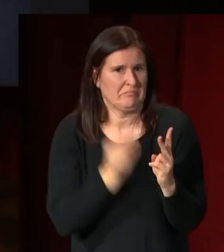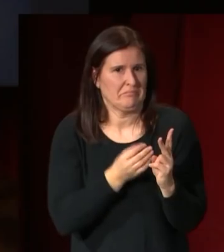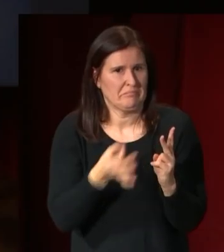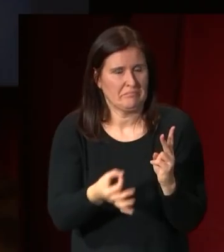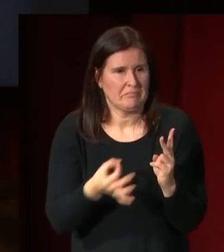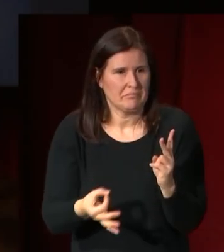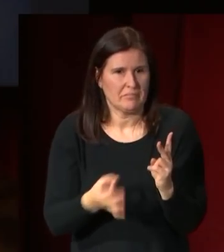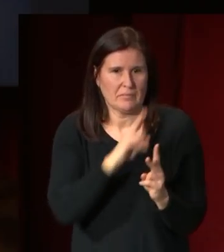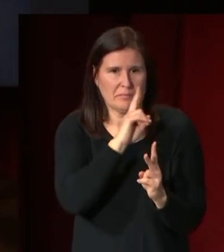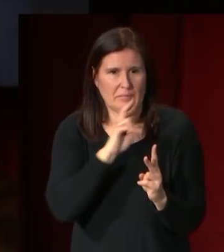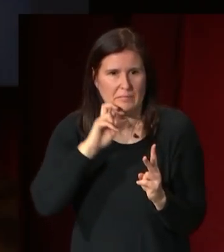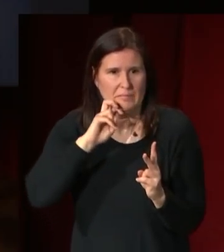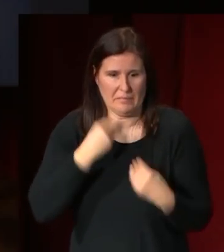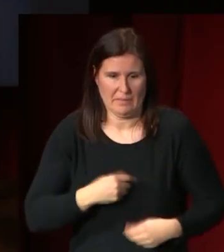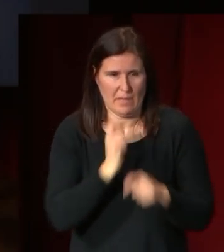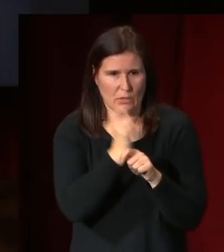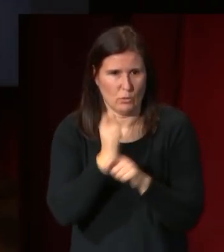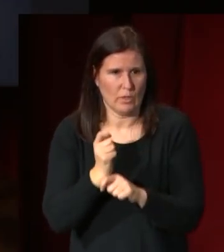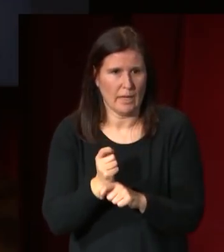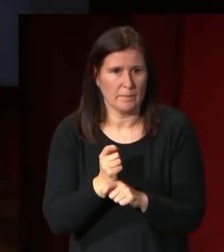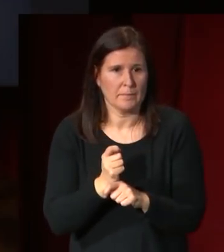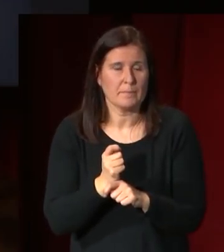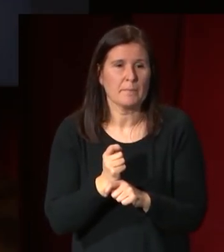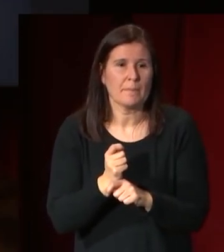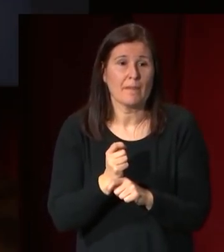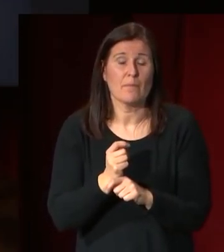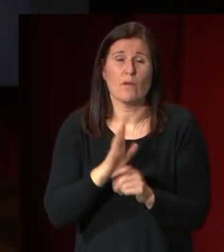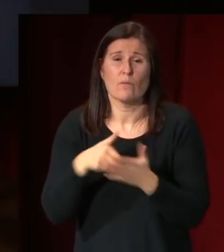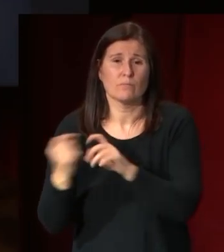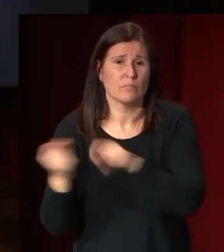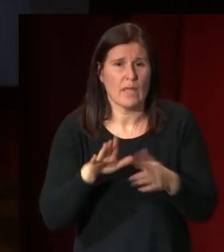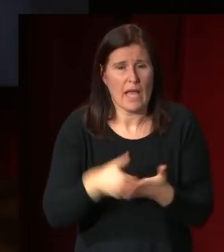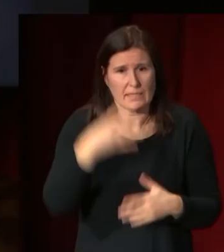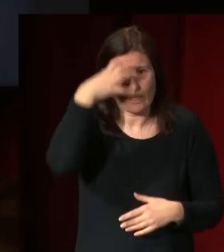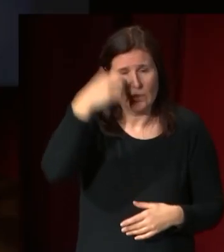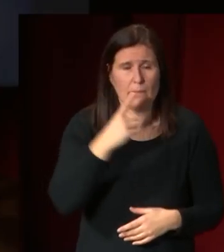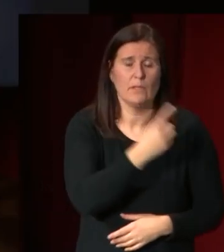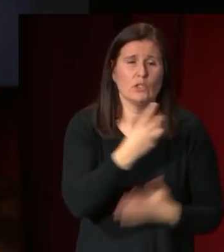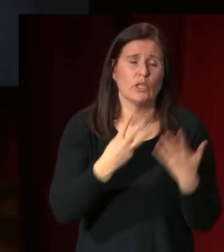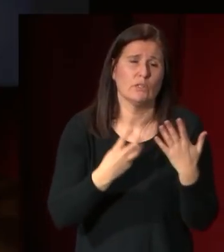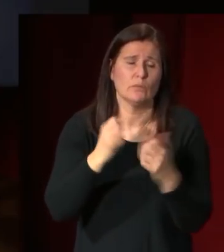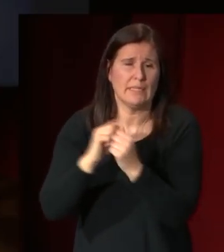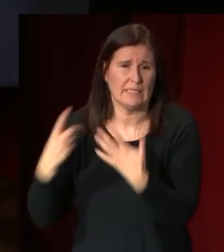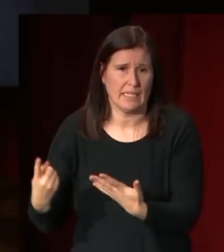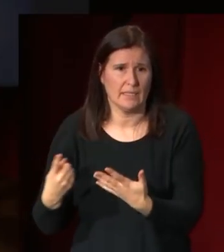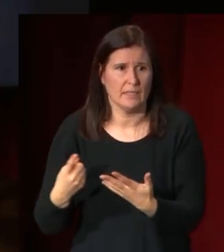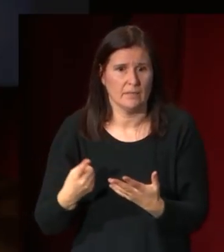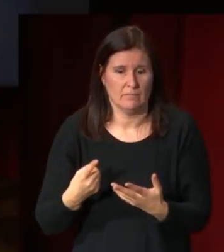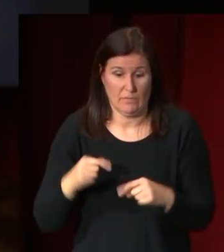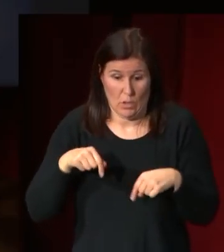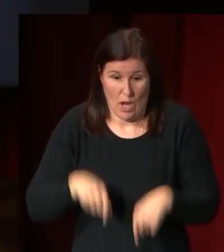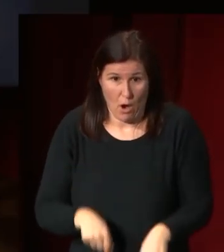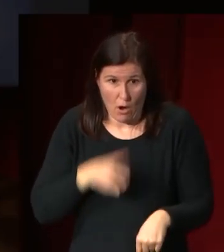propia escultura y no llegan a la corte hasta 1826 de manera que bueno pues verdaderamente hoy